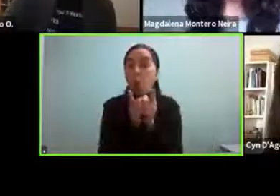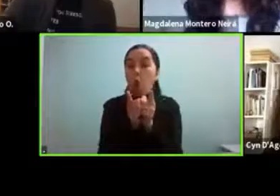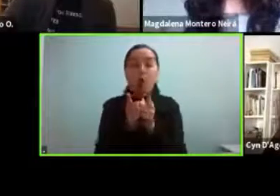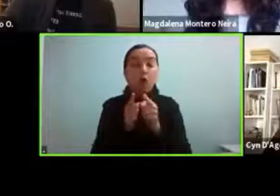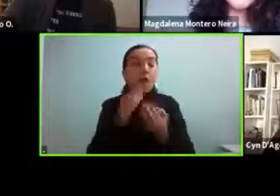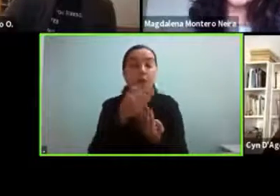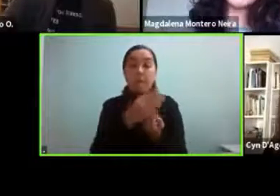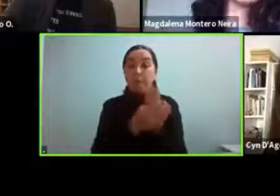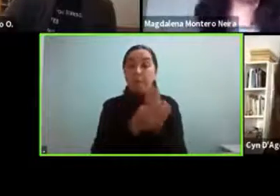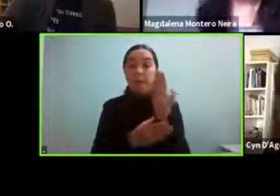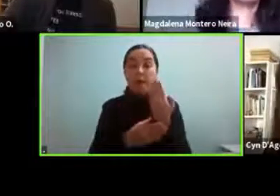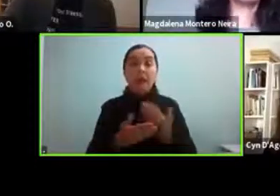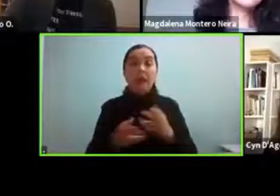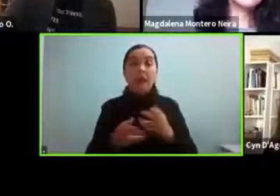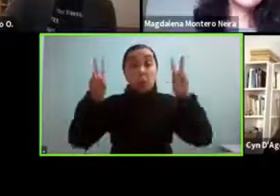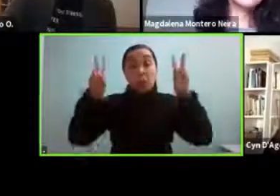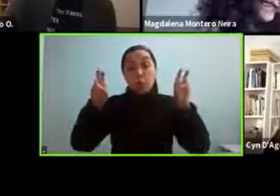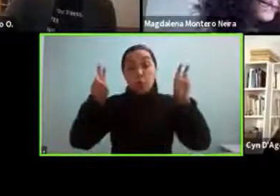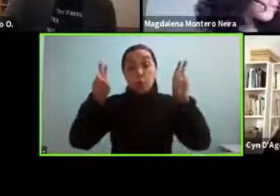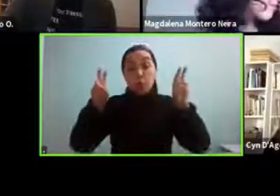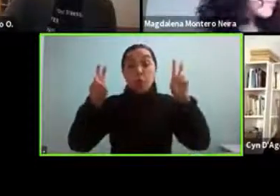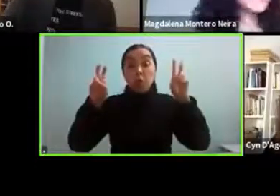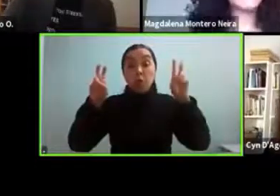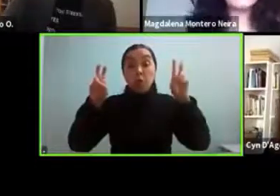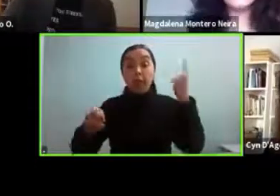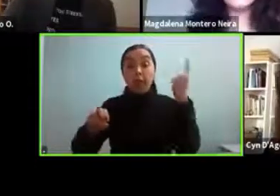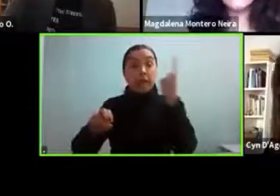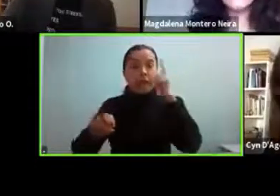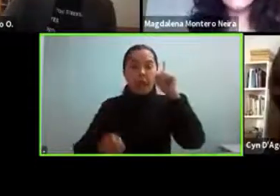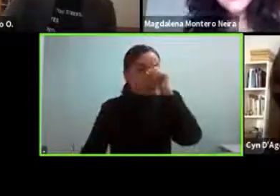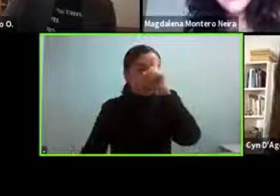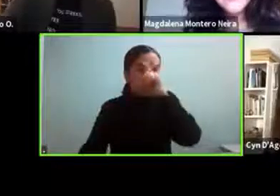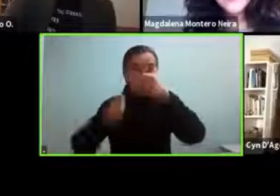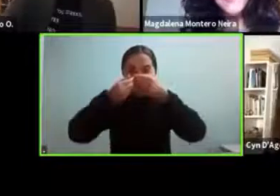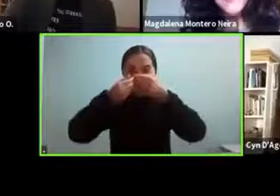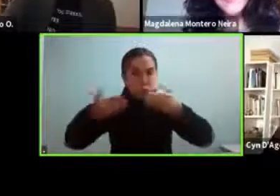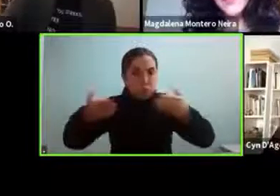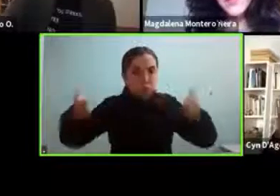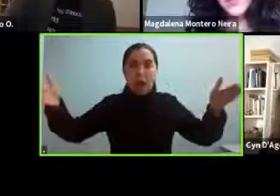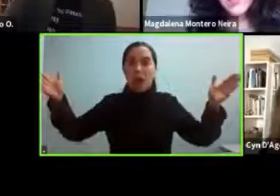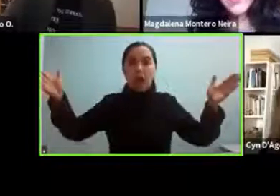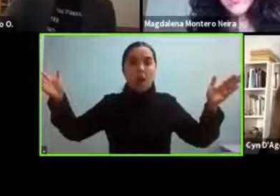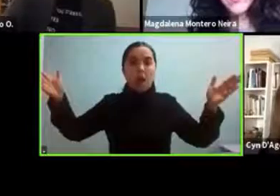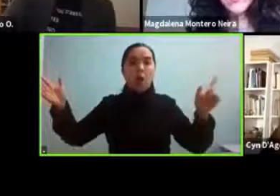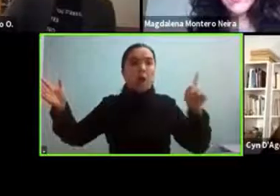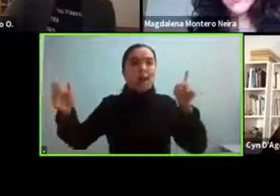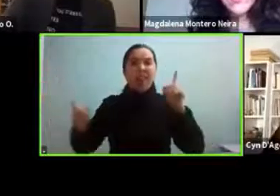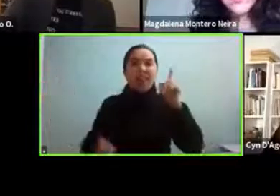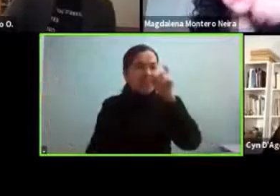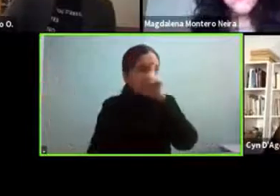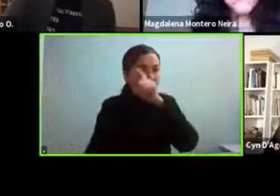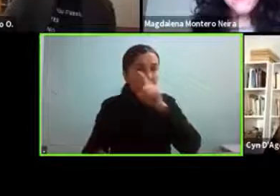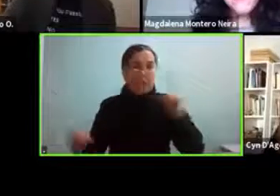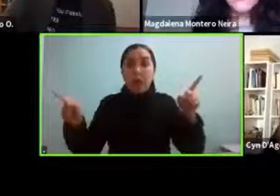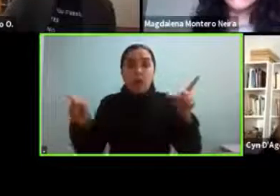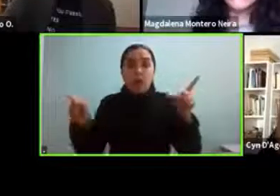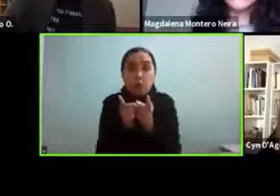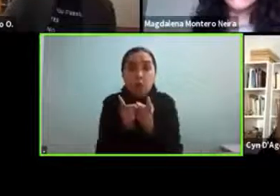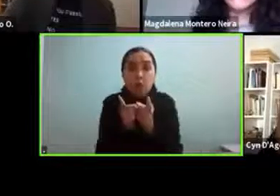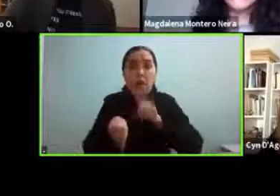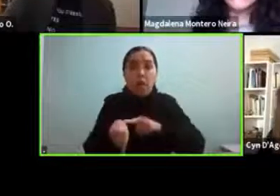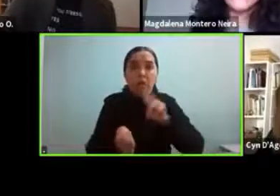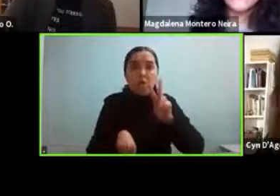con ustedes en un tema que en general es complejo es muy amplio y es difícil de resumir en 20 minutos entonces